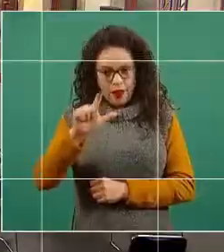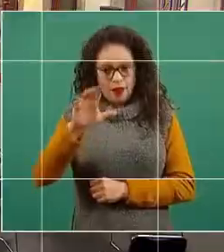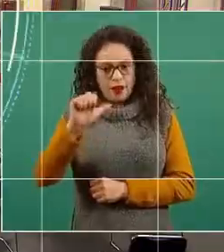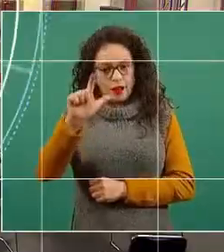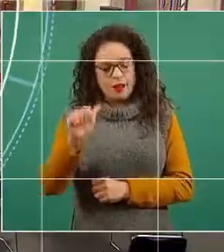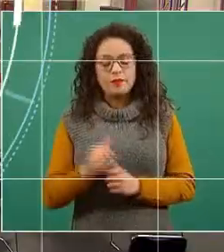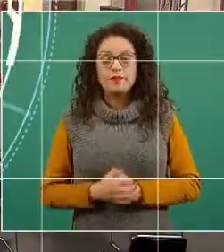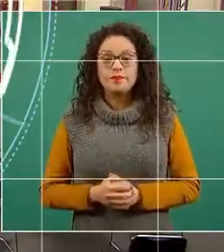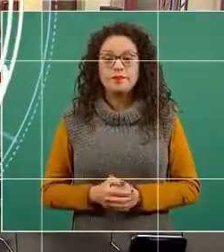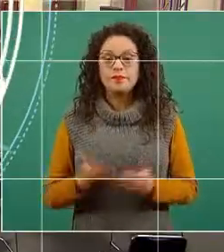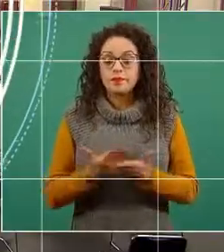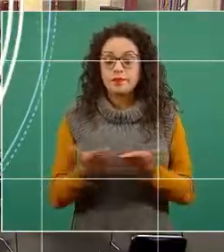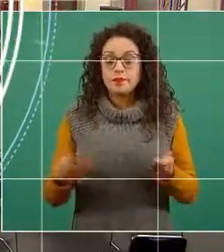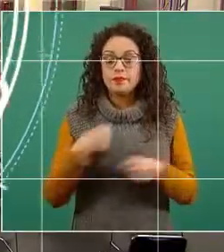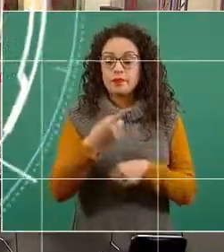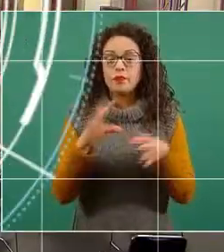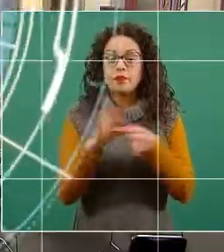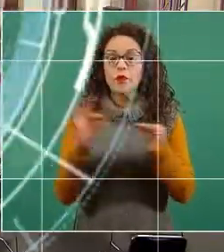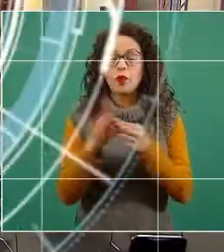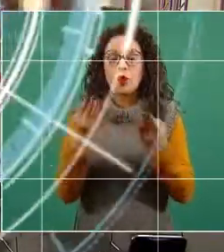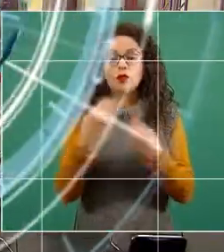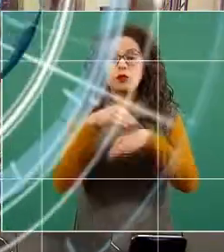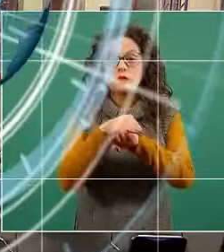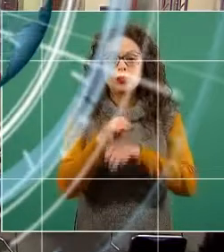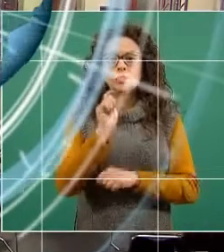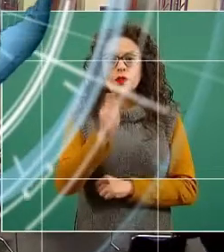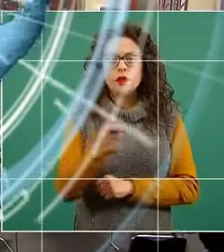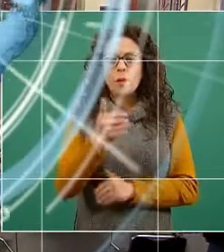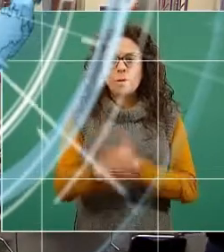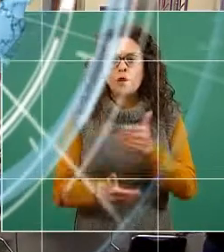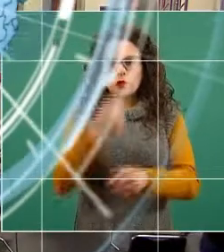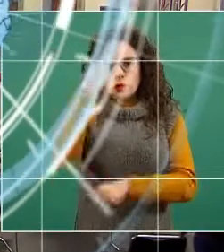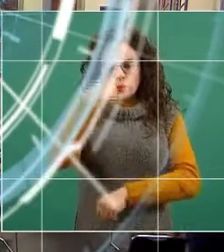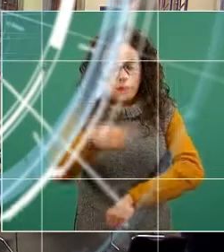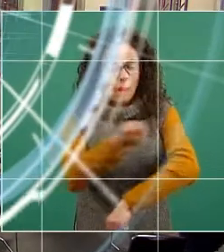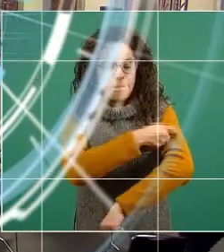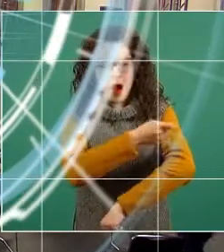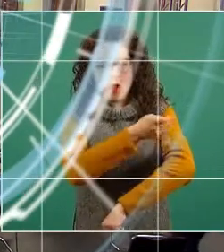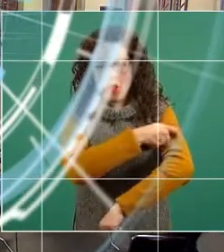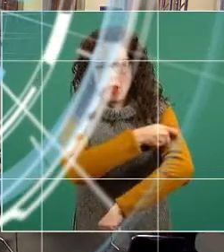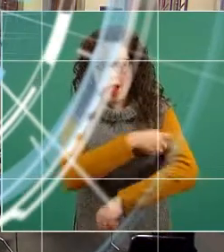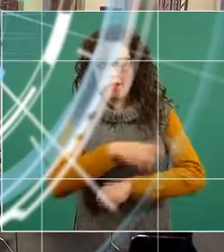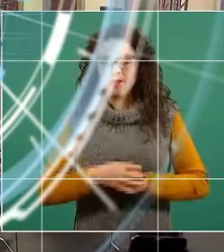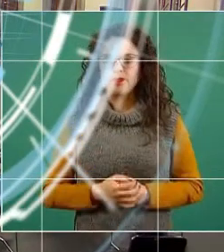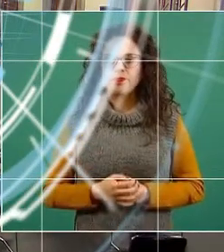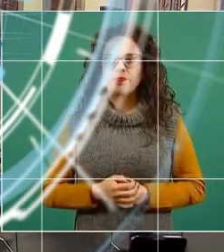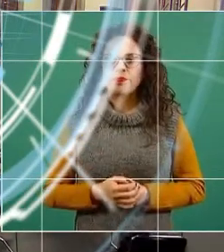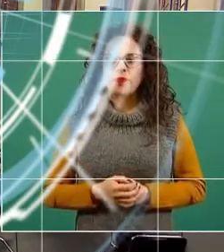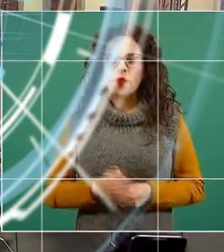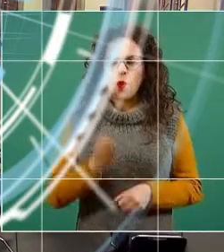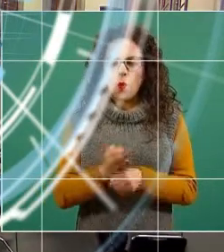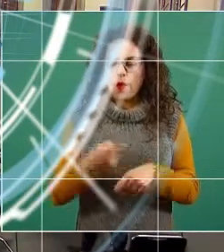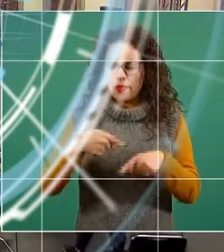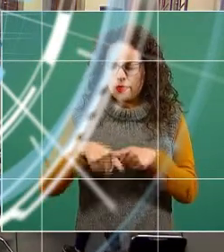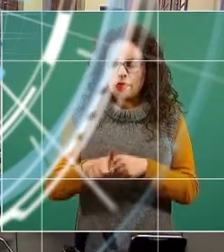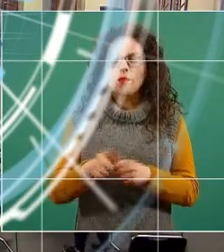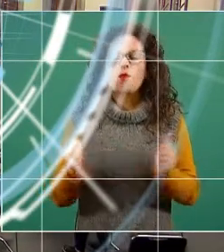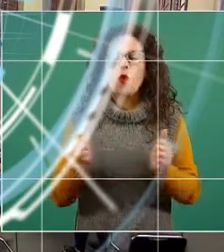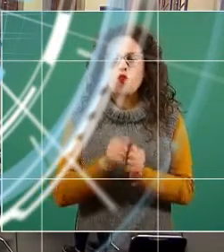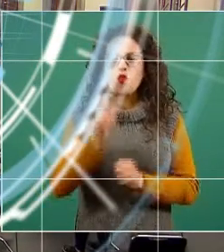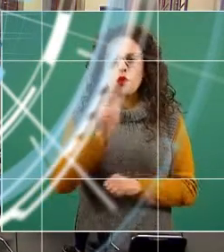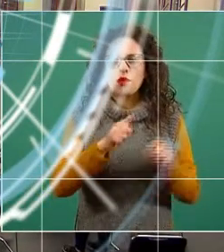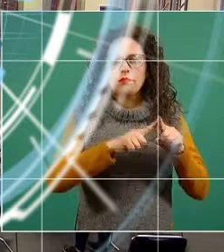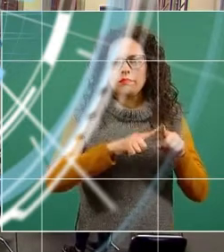Vamos a comentar sobre el proceso de vacunación y arrancamos con la gráfica de